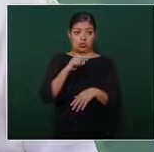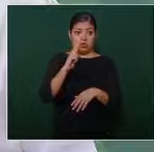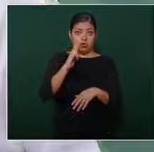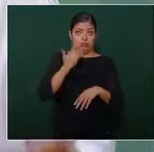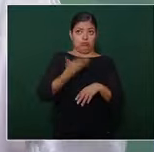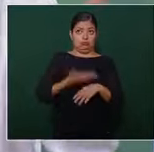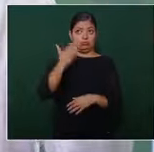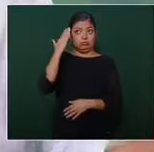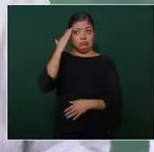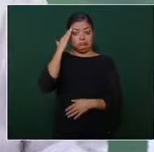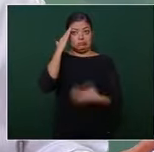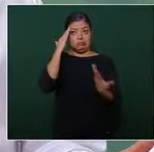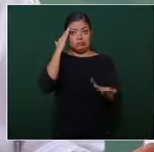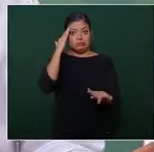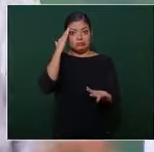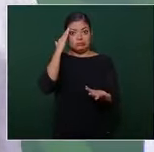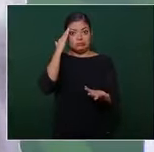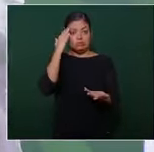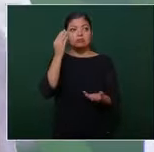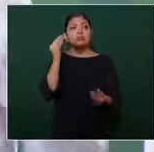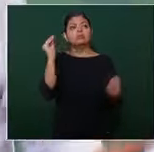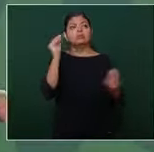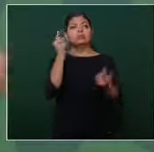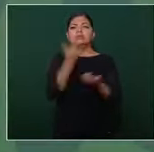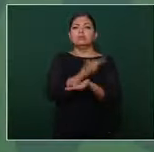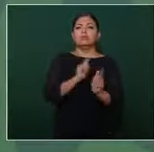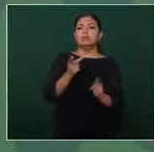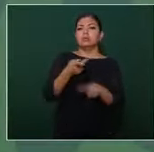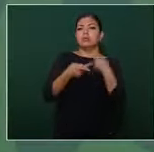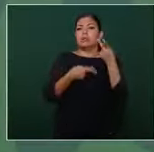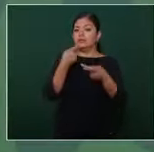no tendríamos autoridad política y cualquiera